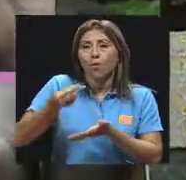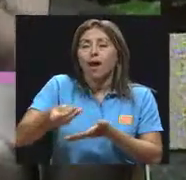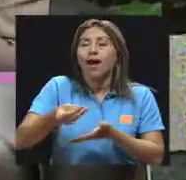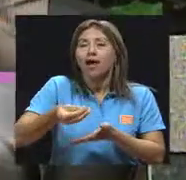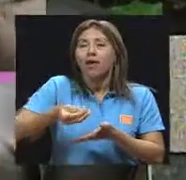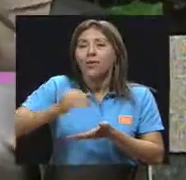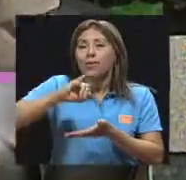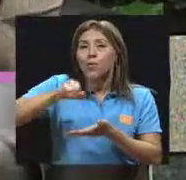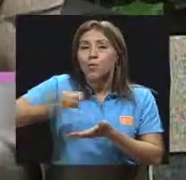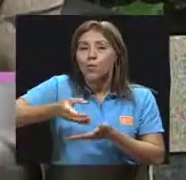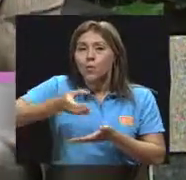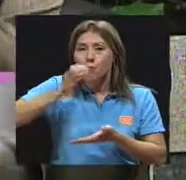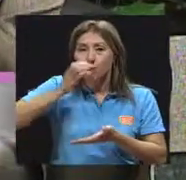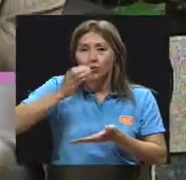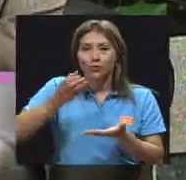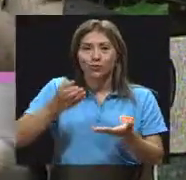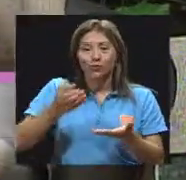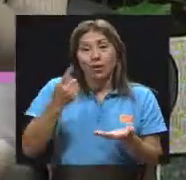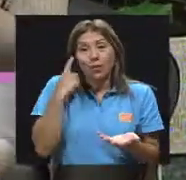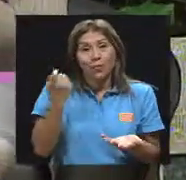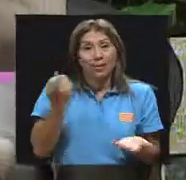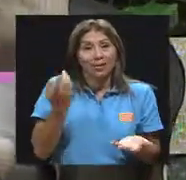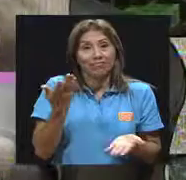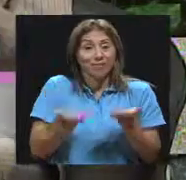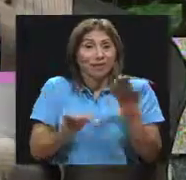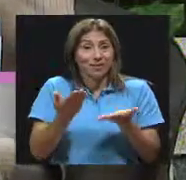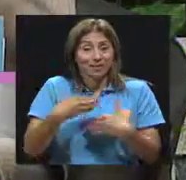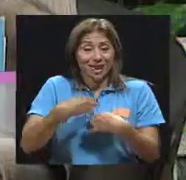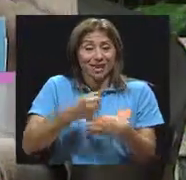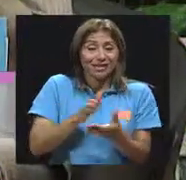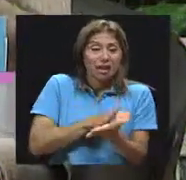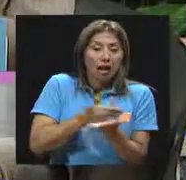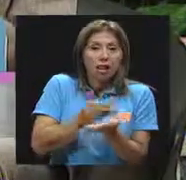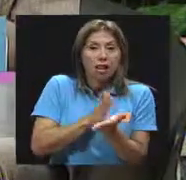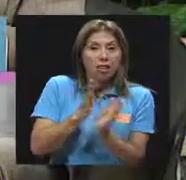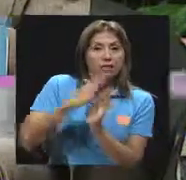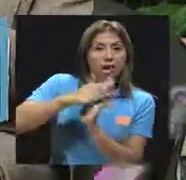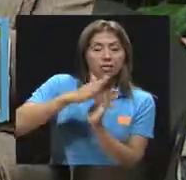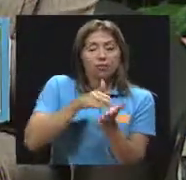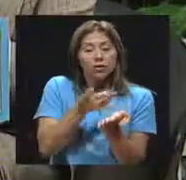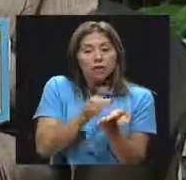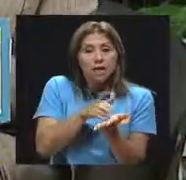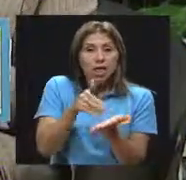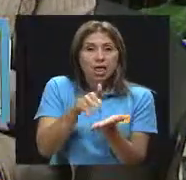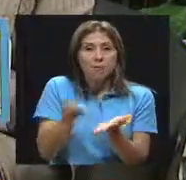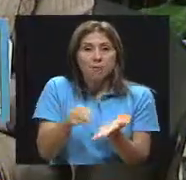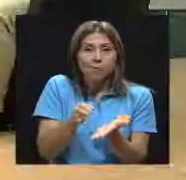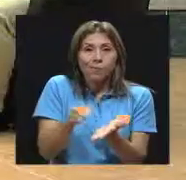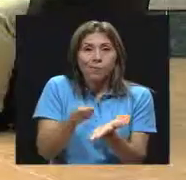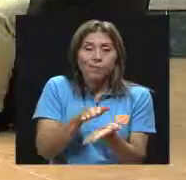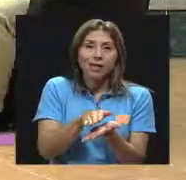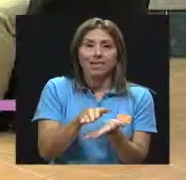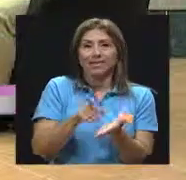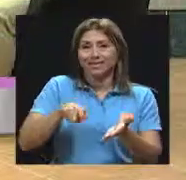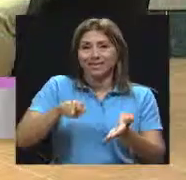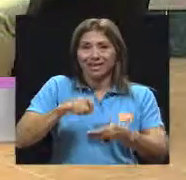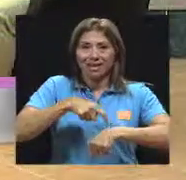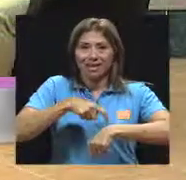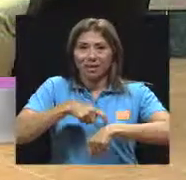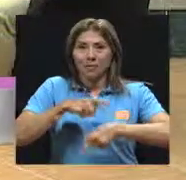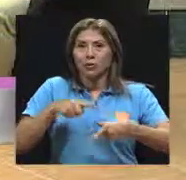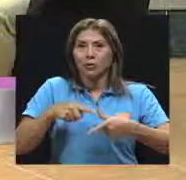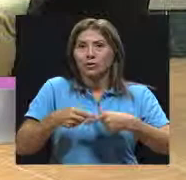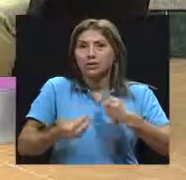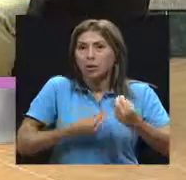sándwich ya merita tiempo, ¿verdad? Este marisol. ¿Y cómo sería esta lonchera ideal? Es lo que yo quisiera preguntarle. Bueno, hay ciertos